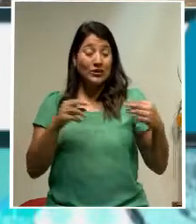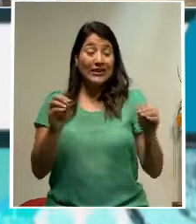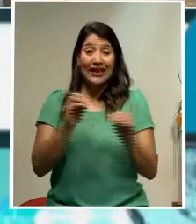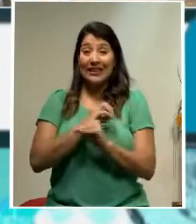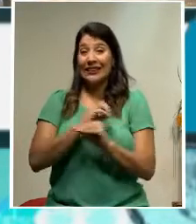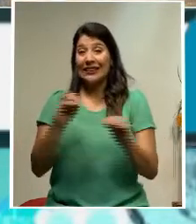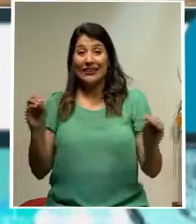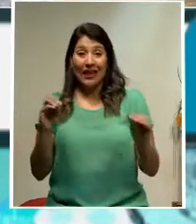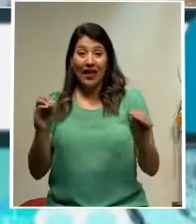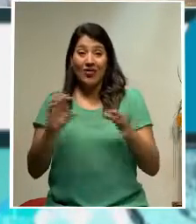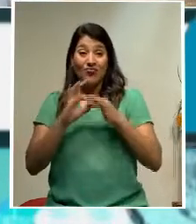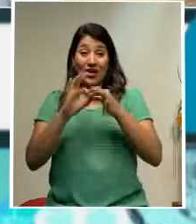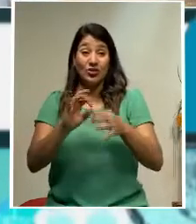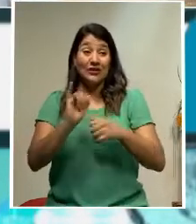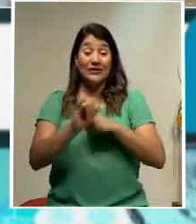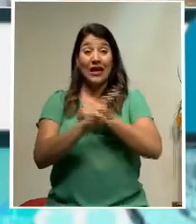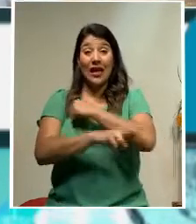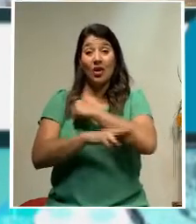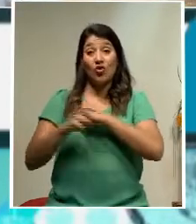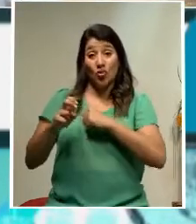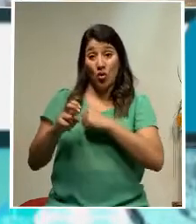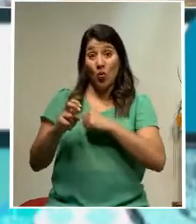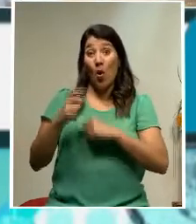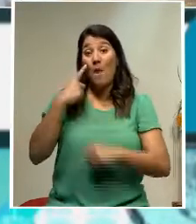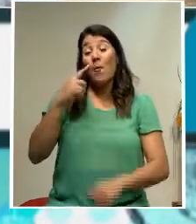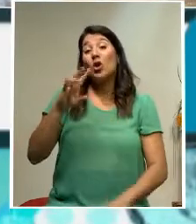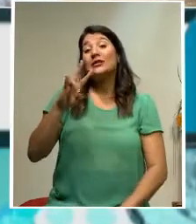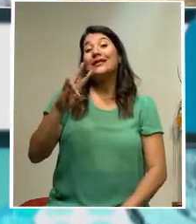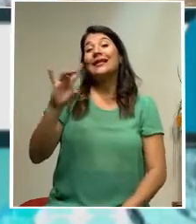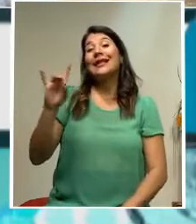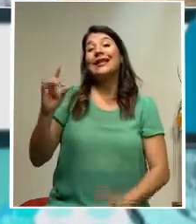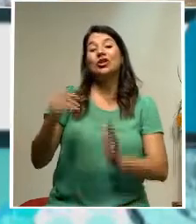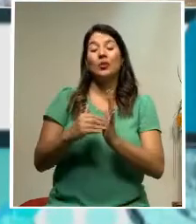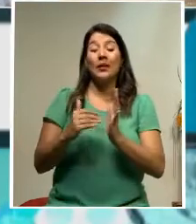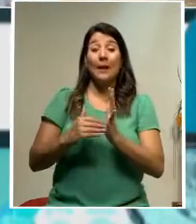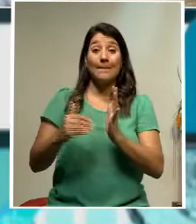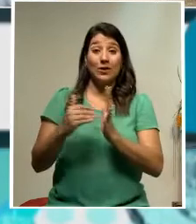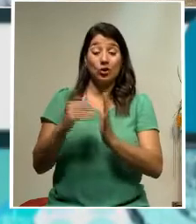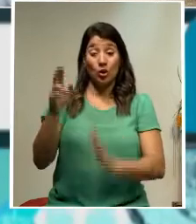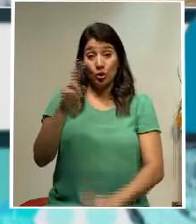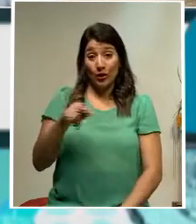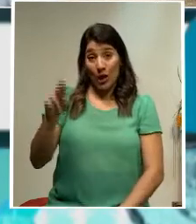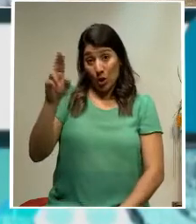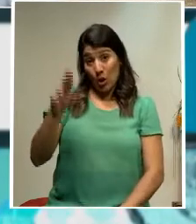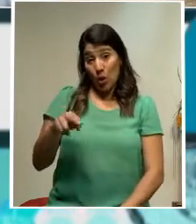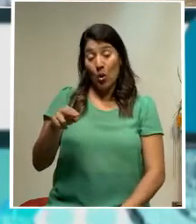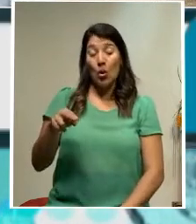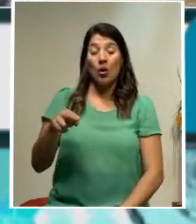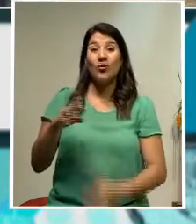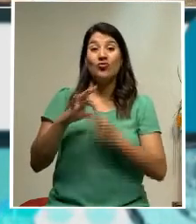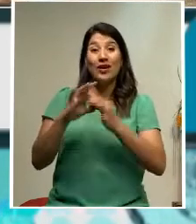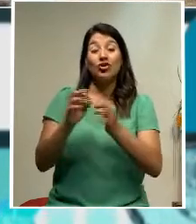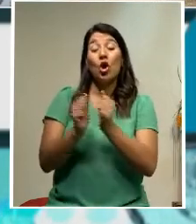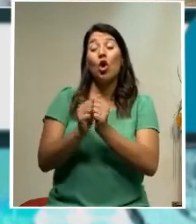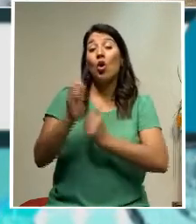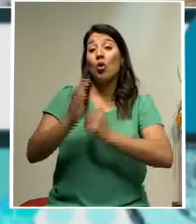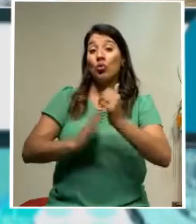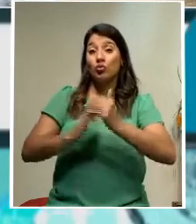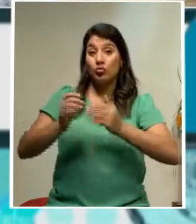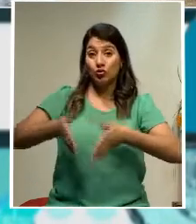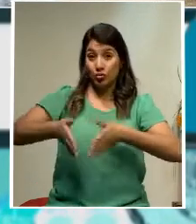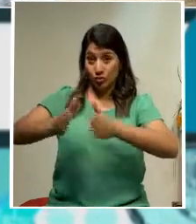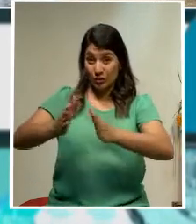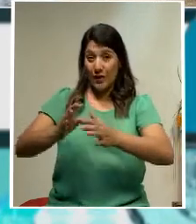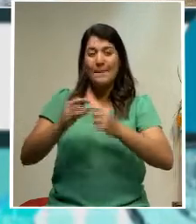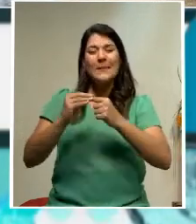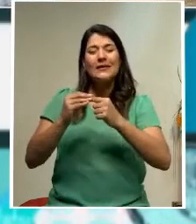estafa que se dio por más de 78 mil millones de colones en temas de obras públicas, sobre todo en el tema del